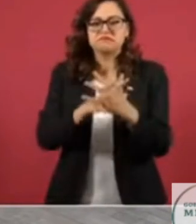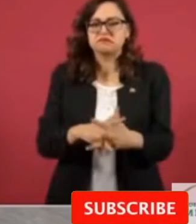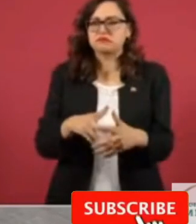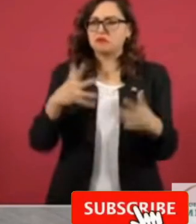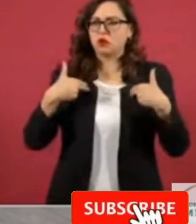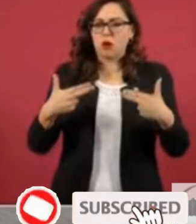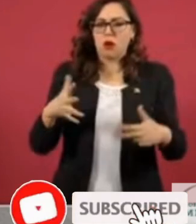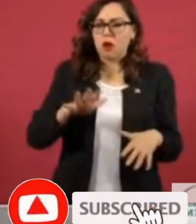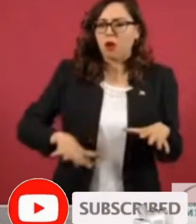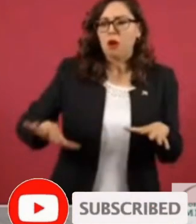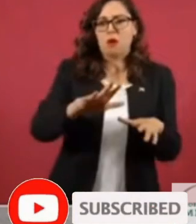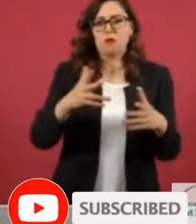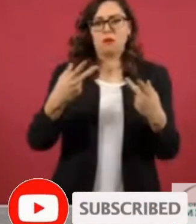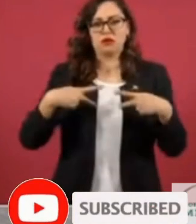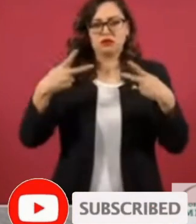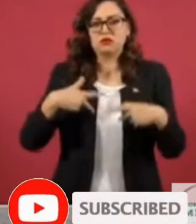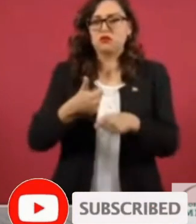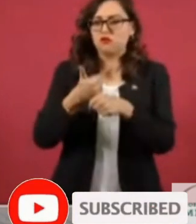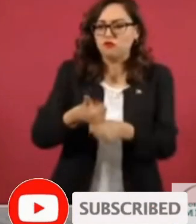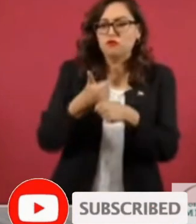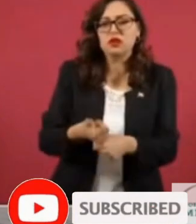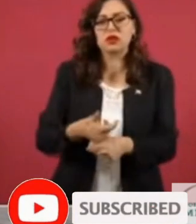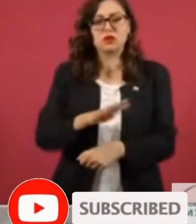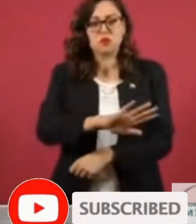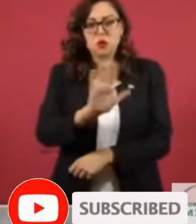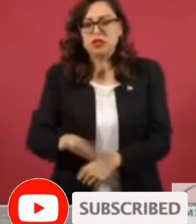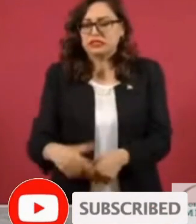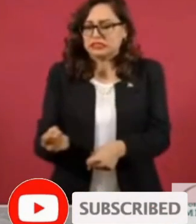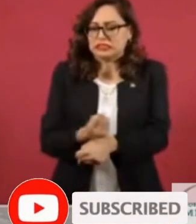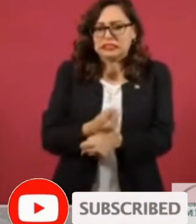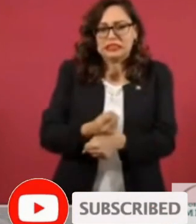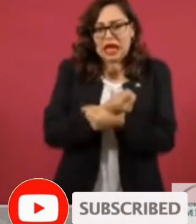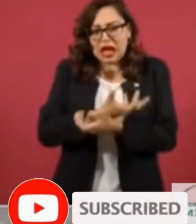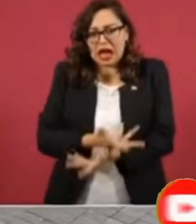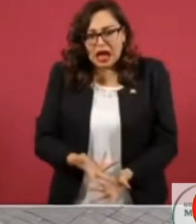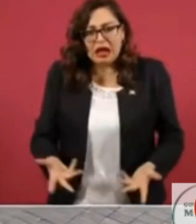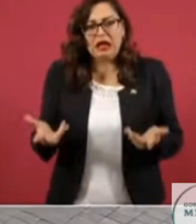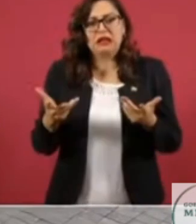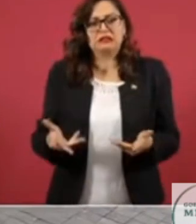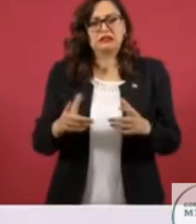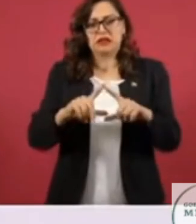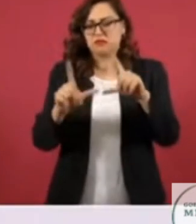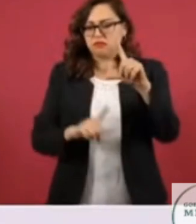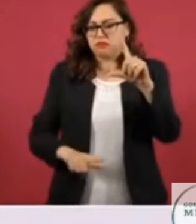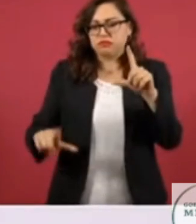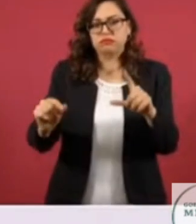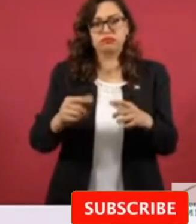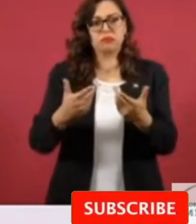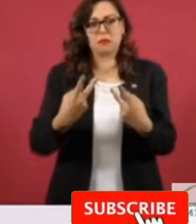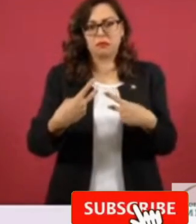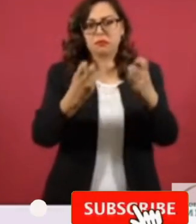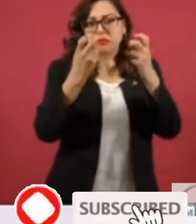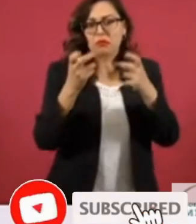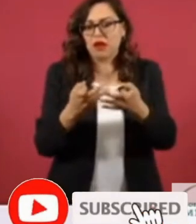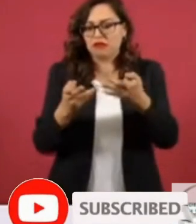y territorio, pero no por eso podemos dejar de